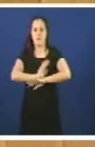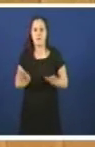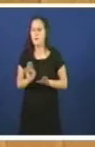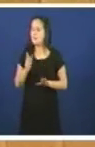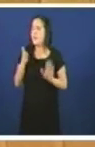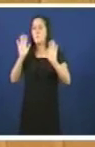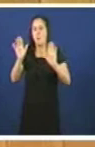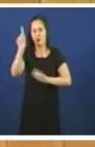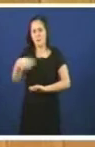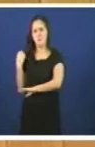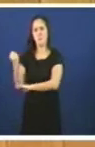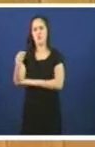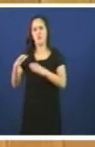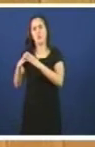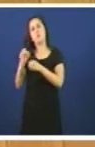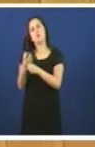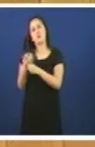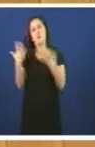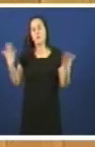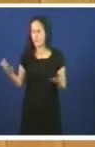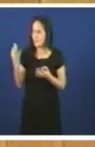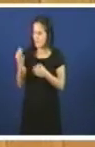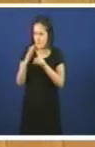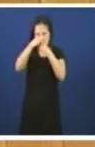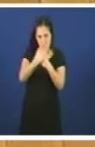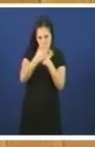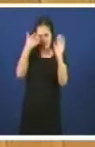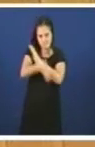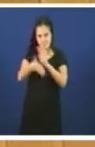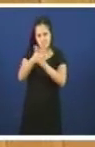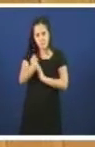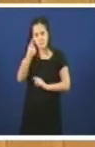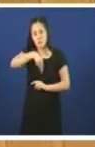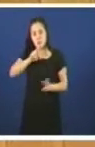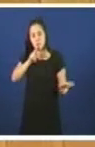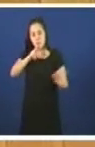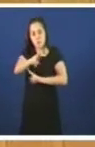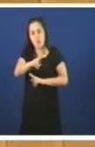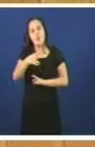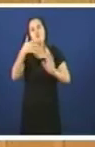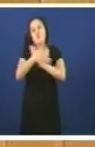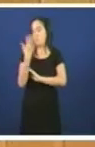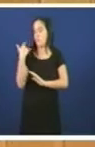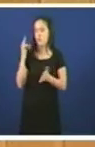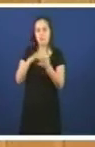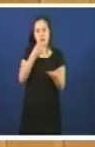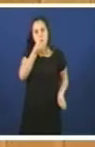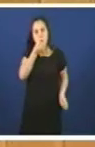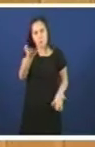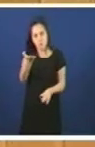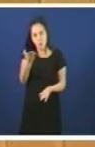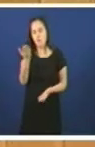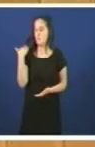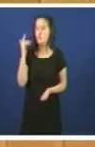contexto no que hai que marcar a resposta a súas preguntas. Unha resposta que o actual goberno galego ten manifestado xa ano pasado, cando tamén se